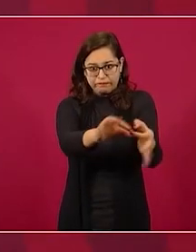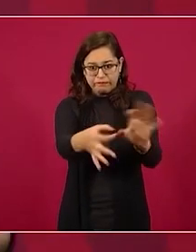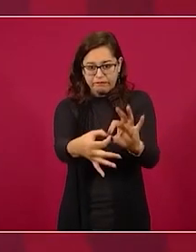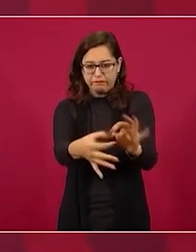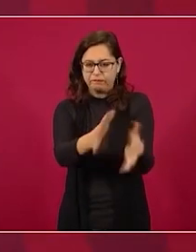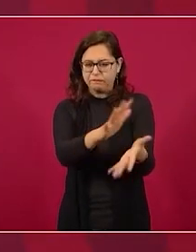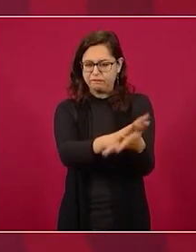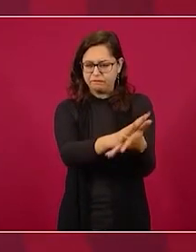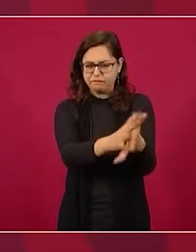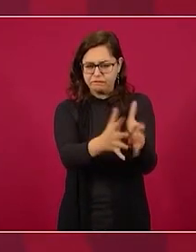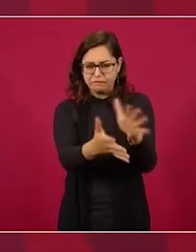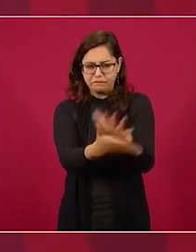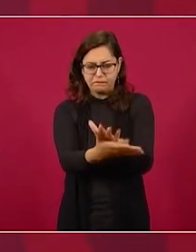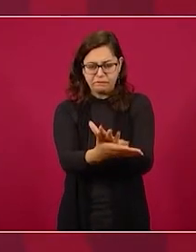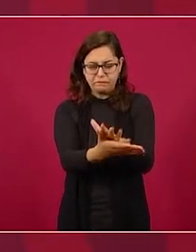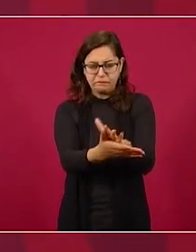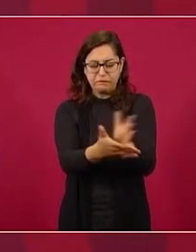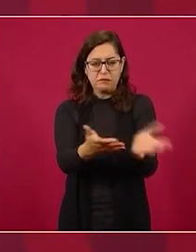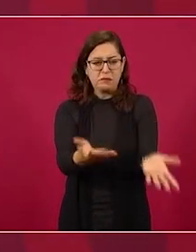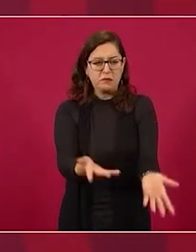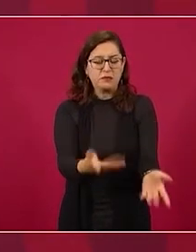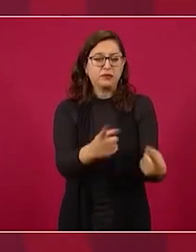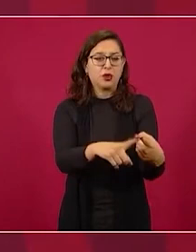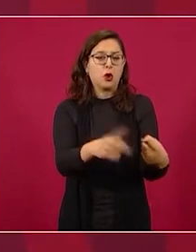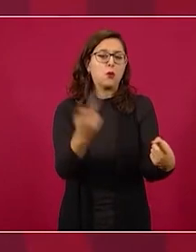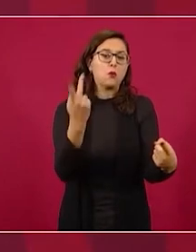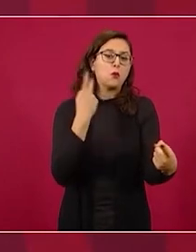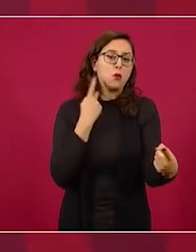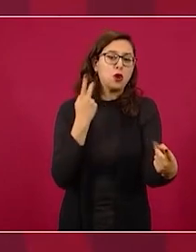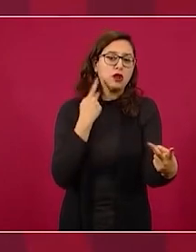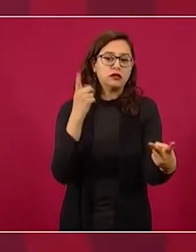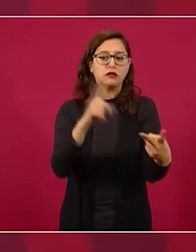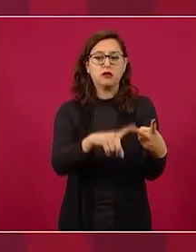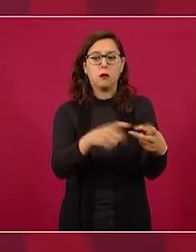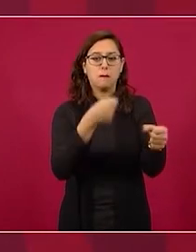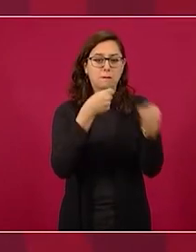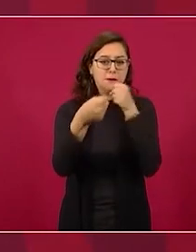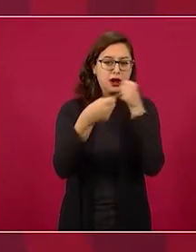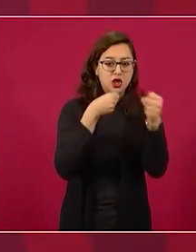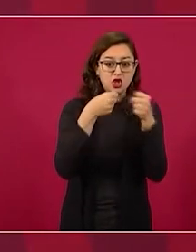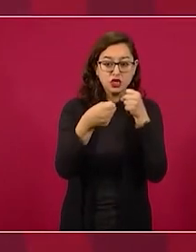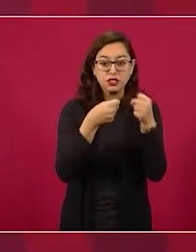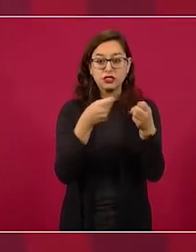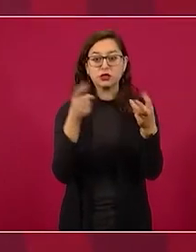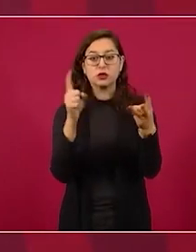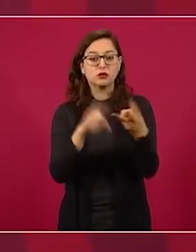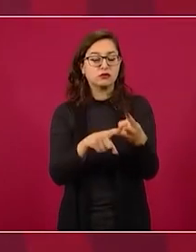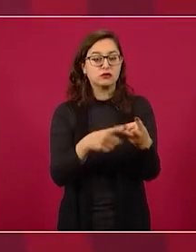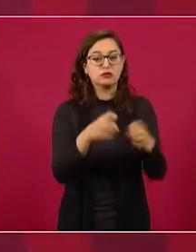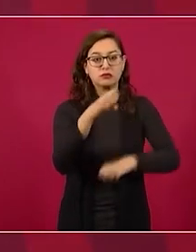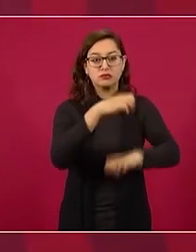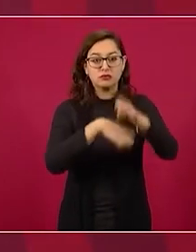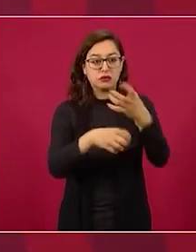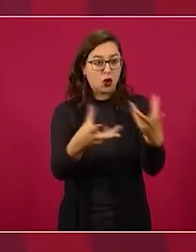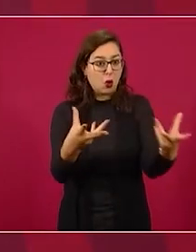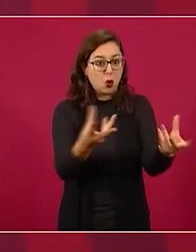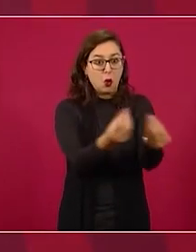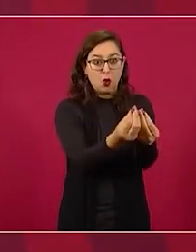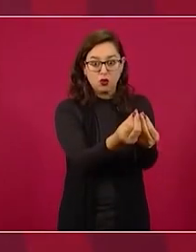medios políticos corruptos y les molesta mucho lo nuestro